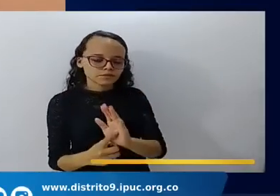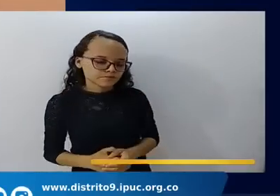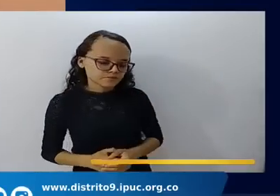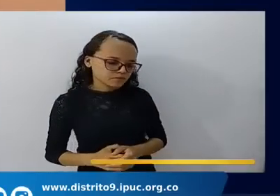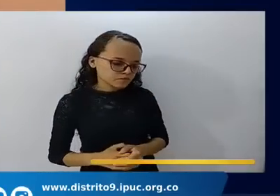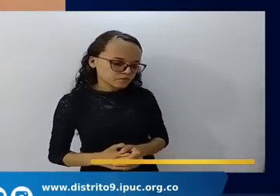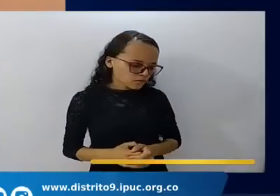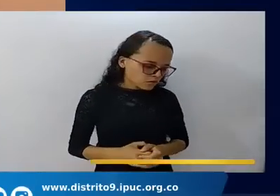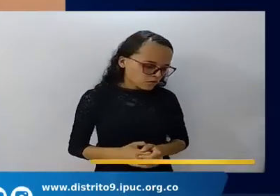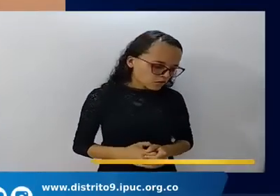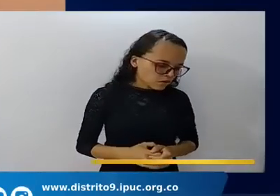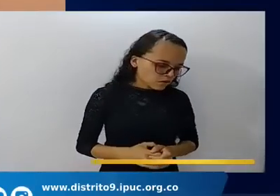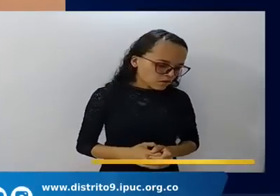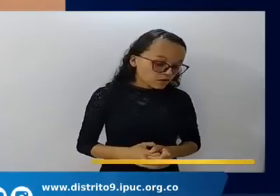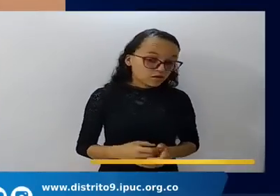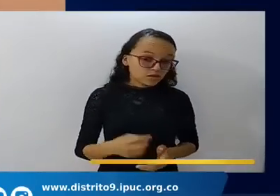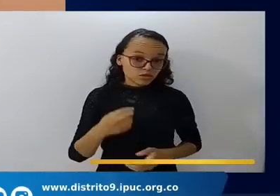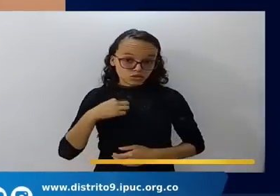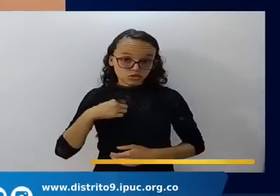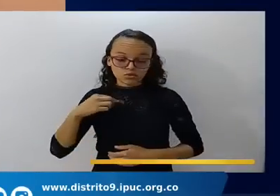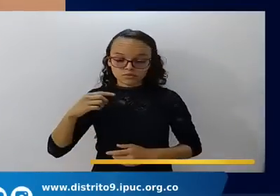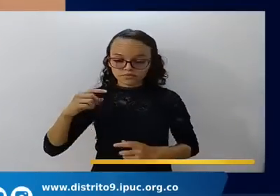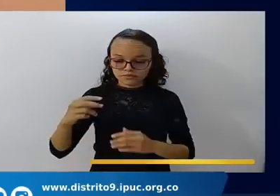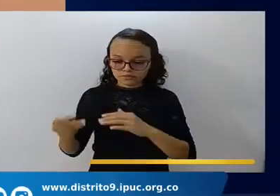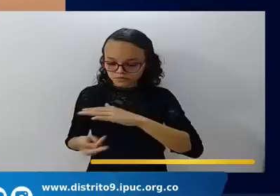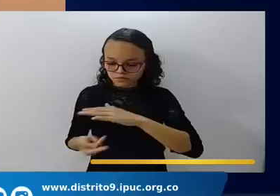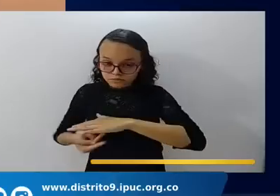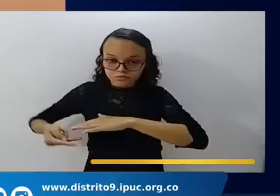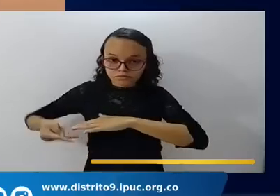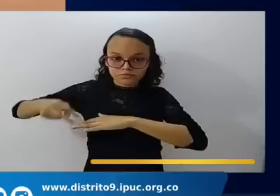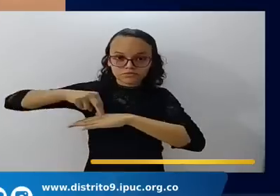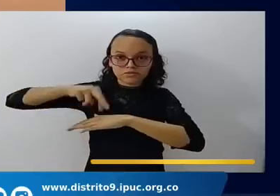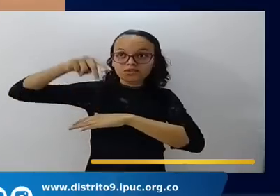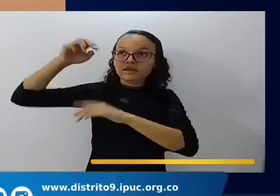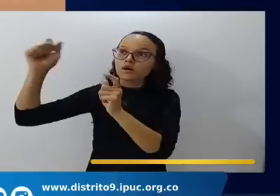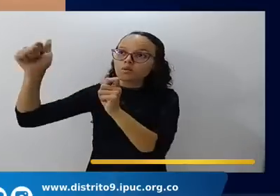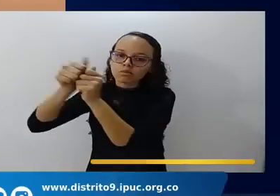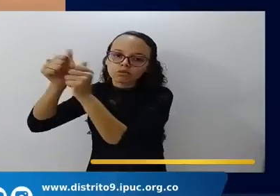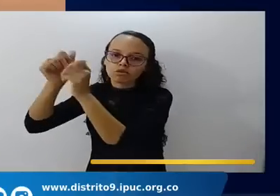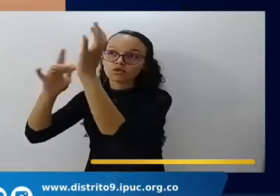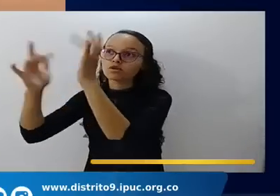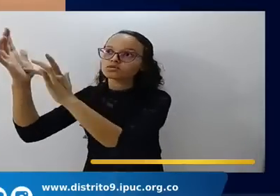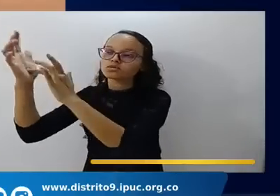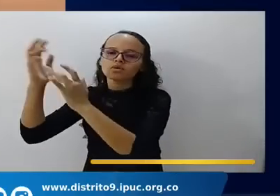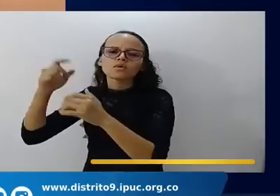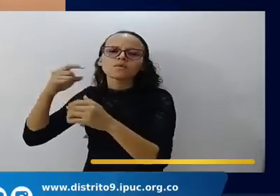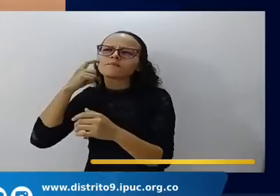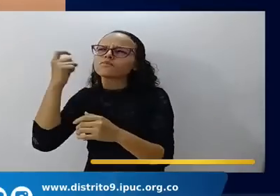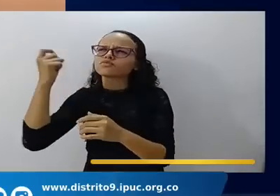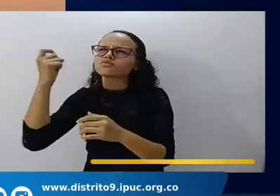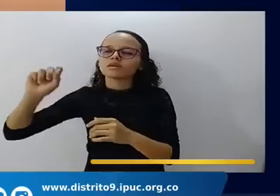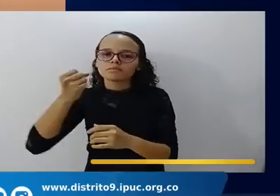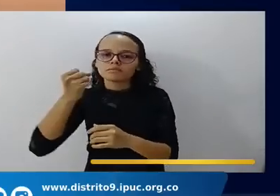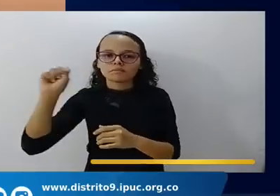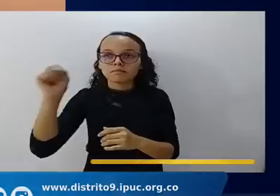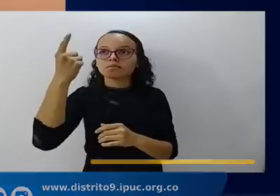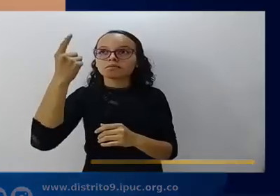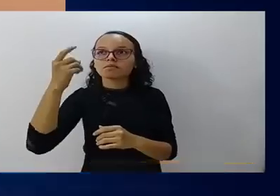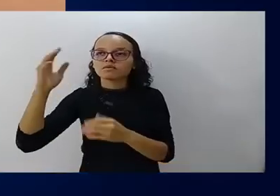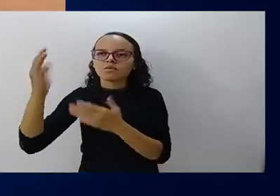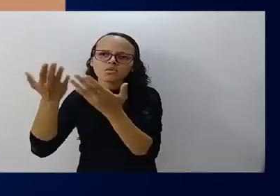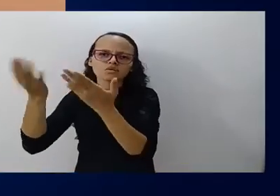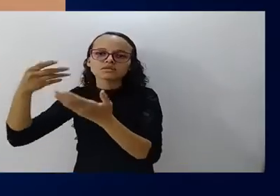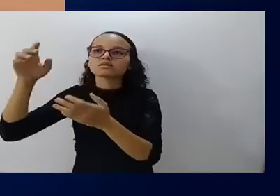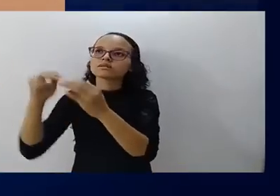Si pues habéis resucitado con Cristo, buscad las cosas de arriba, donde está